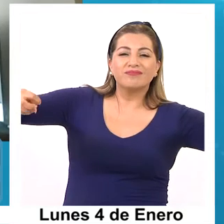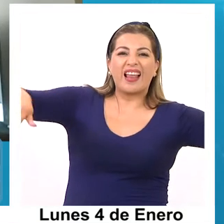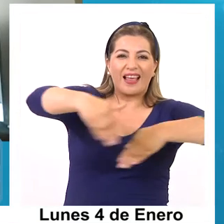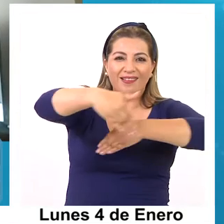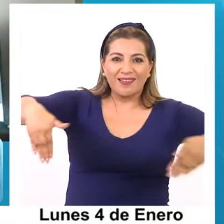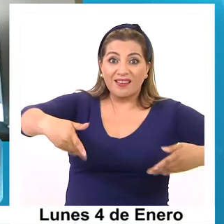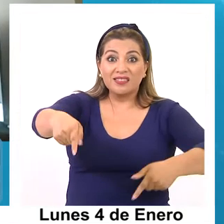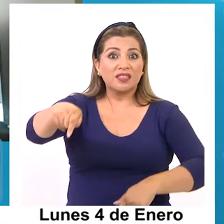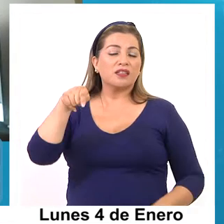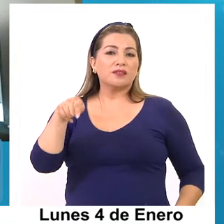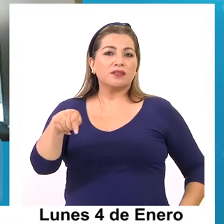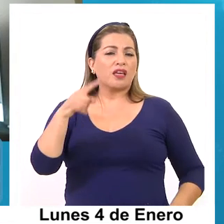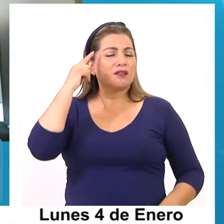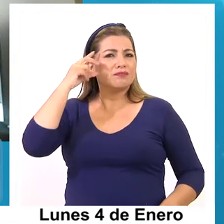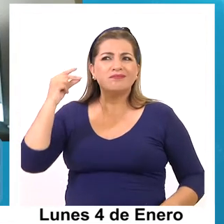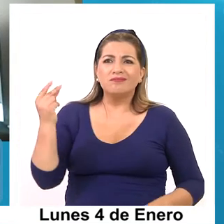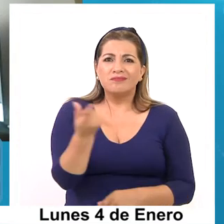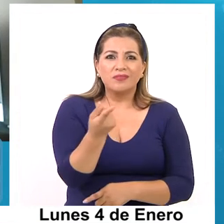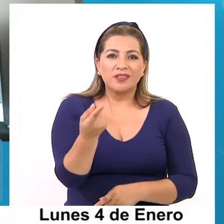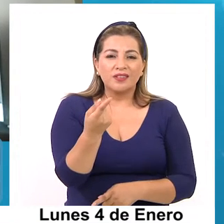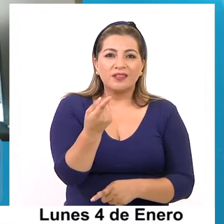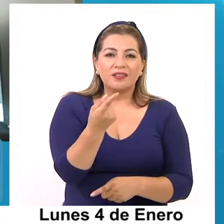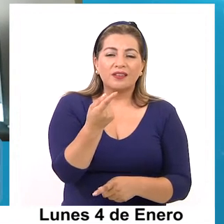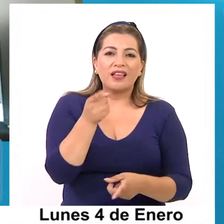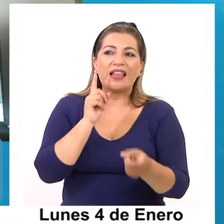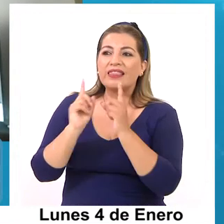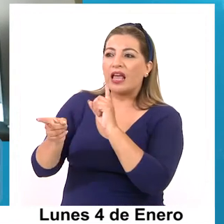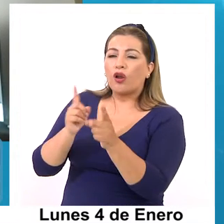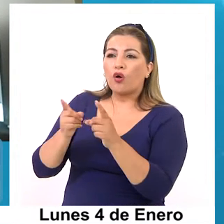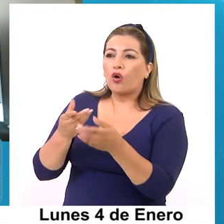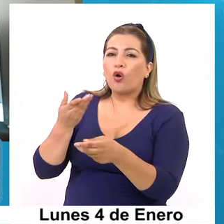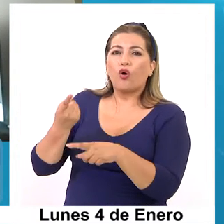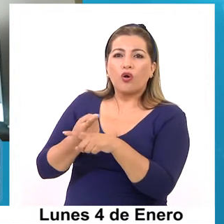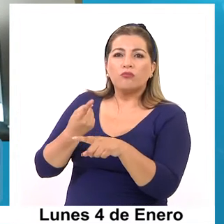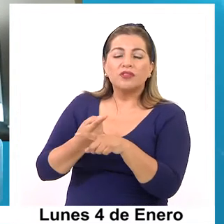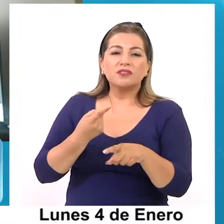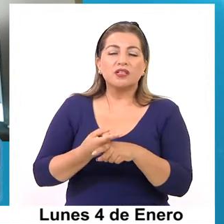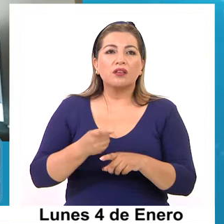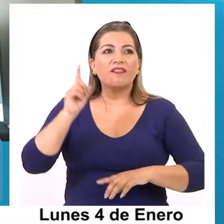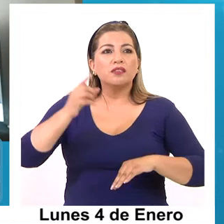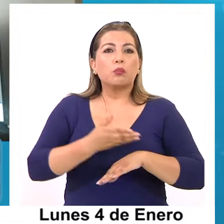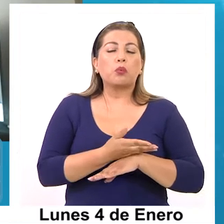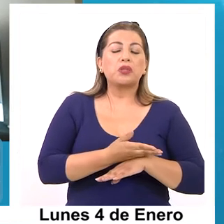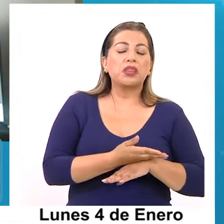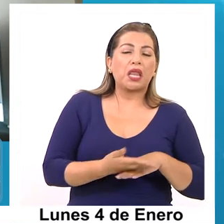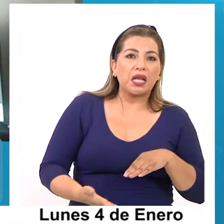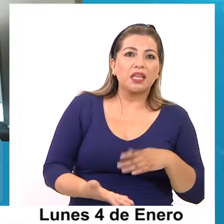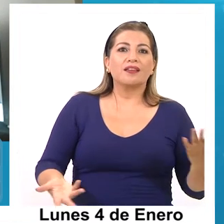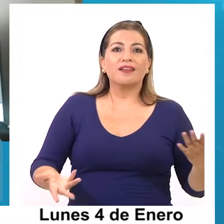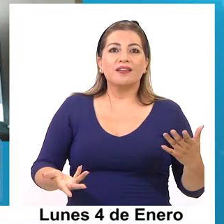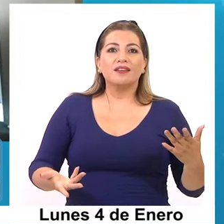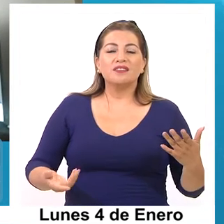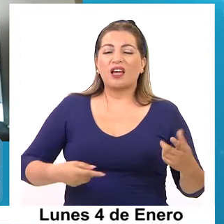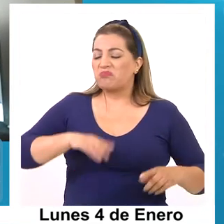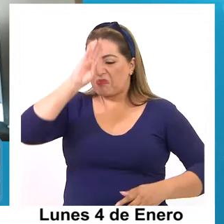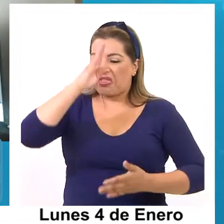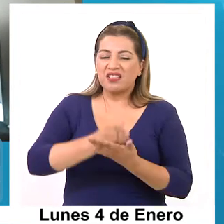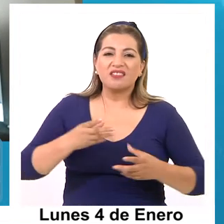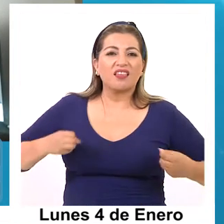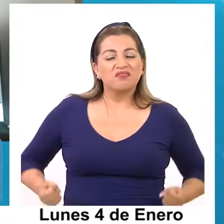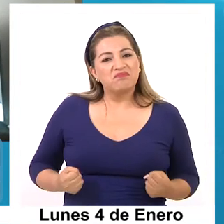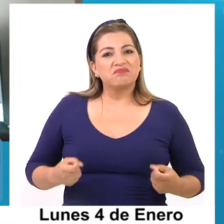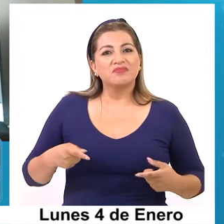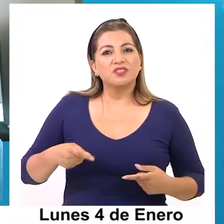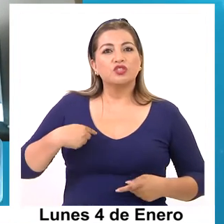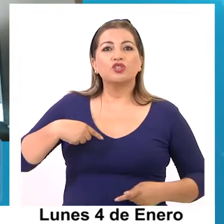Y a partir de ahí surgió varios diálogos, entonces, un poco tarde, pero me decidí. Y, bueno, y por otro